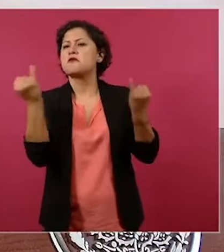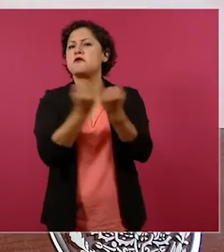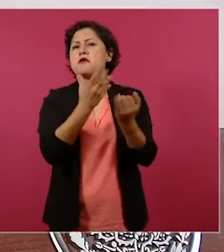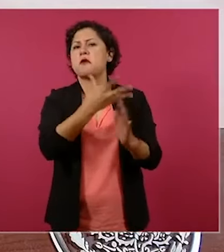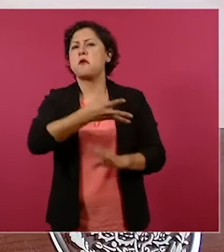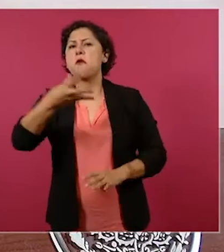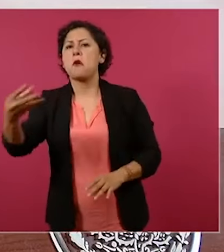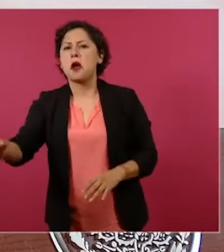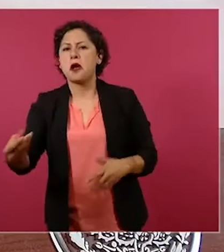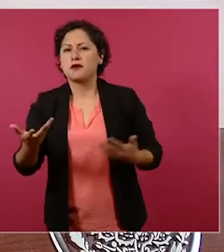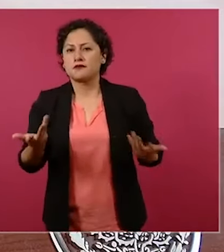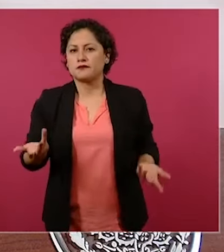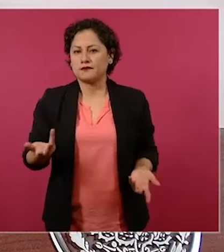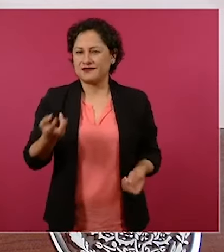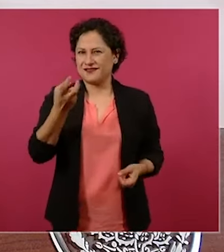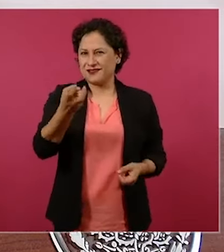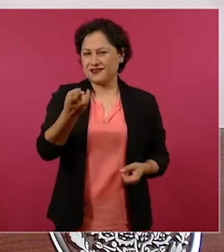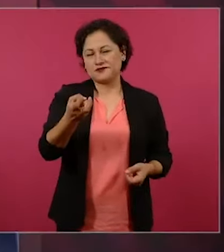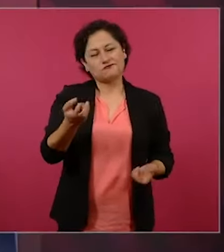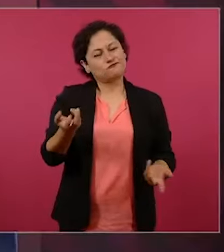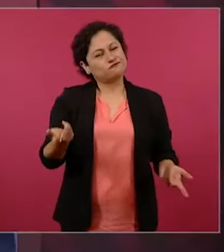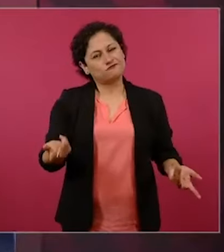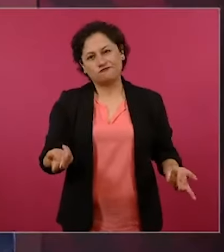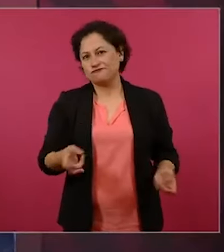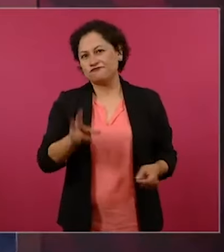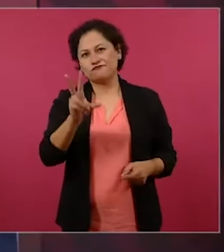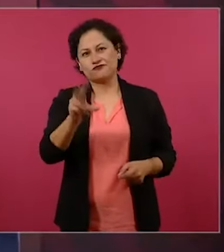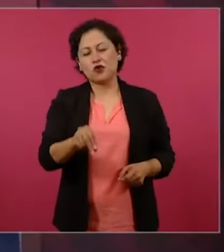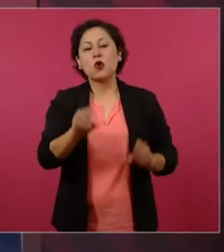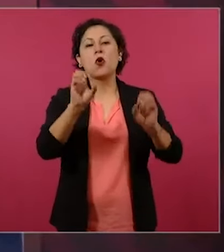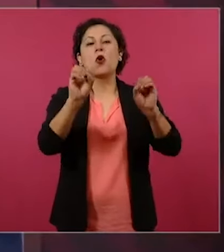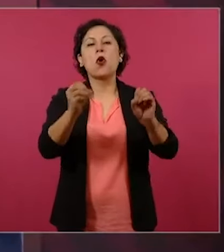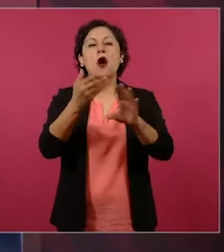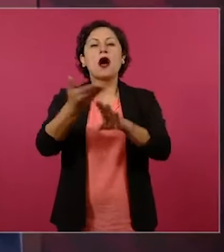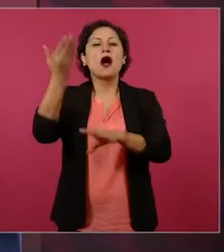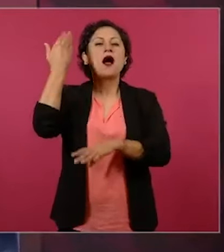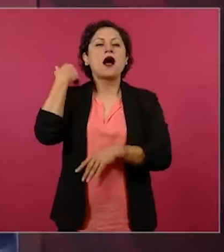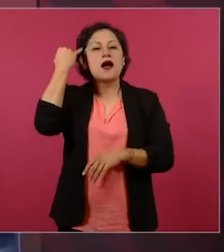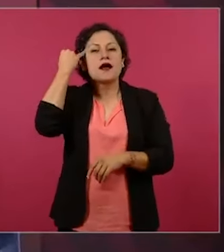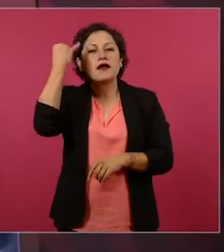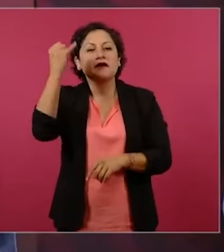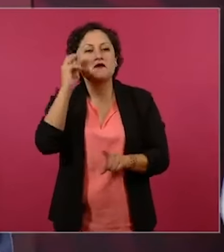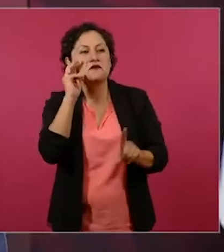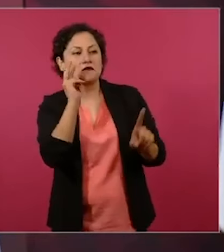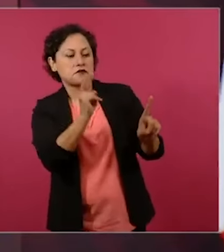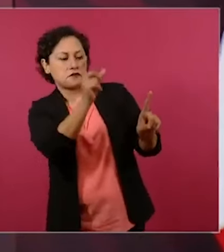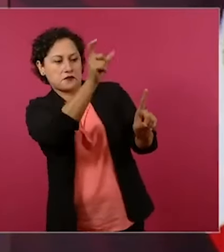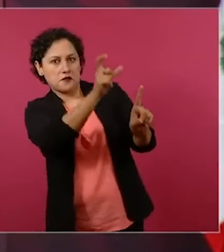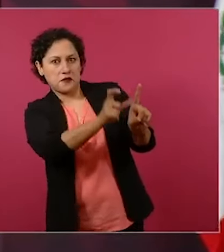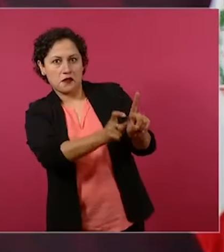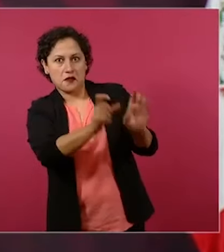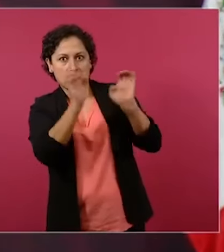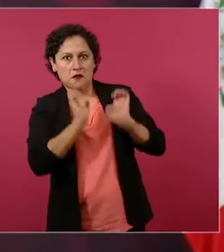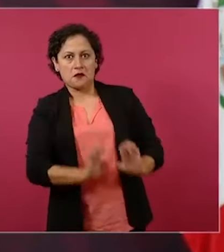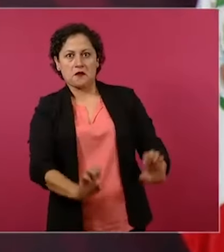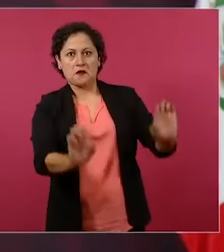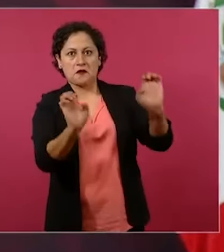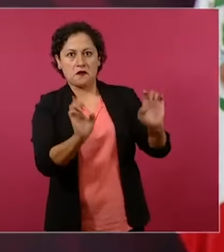Y cuánto tienes, cuánto vales y cómo te ven, tratan.